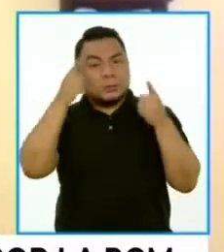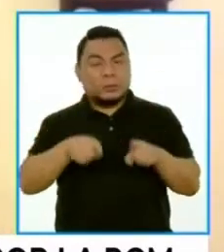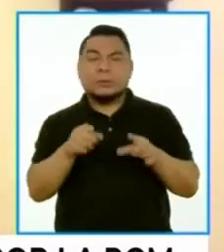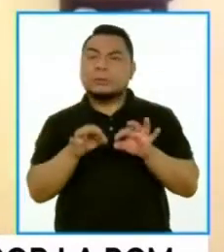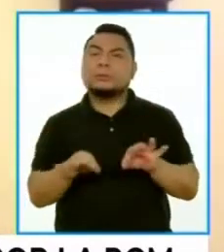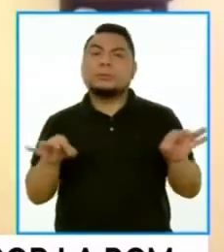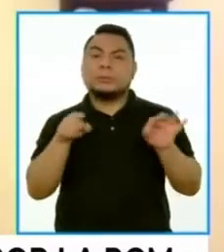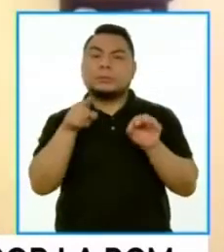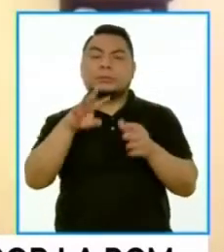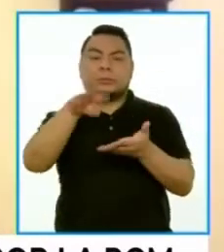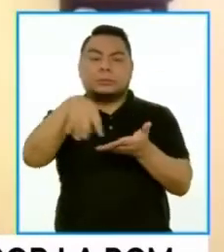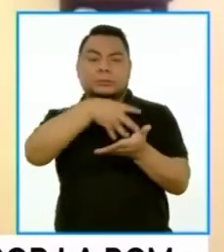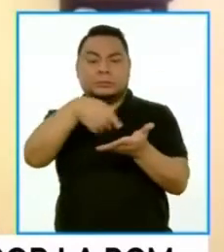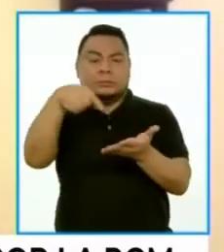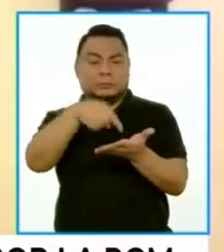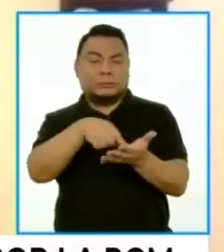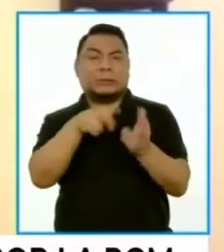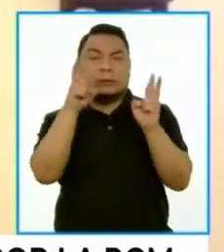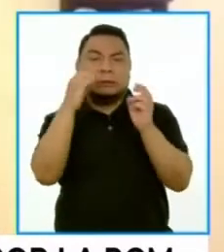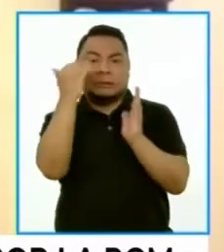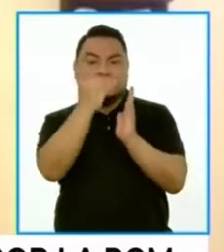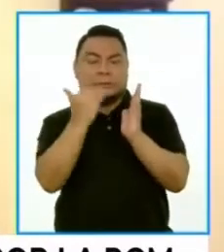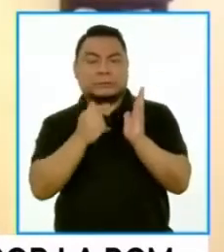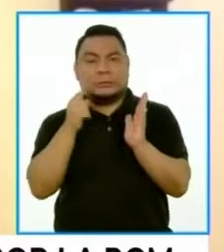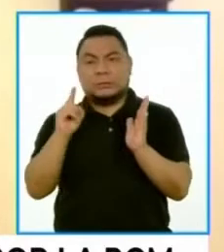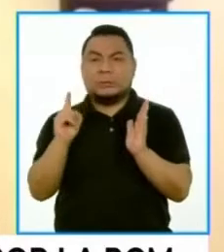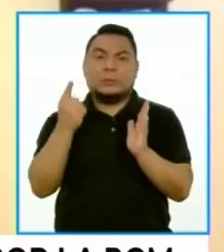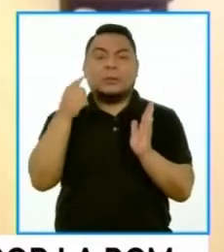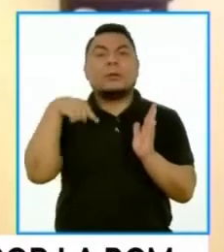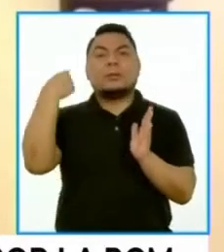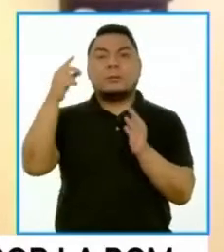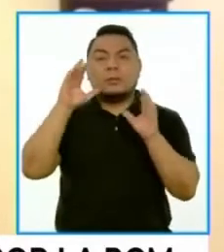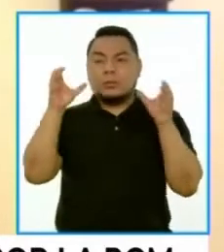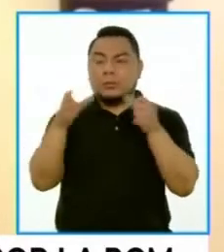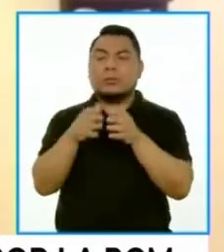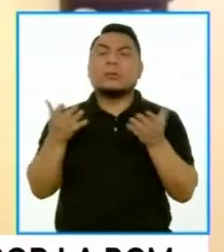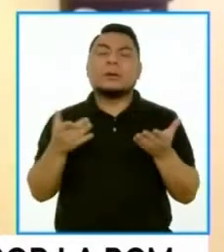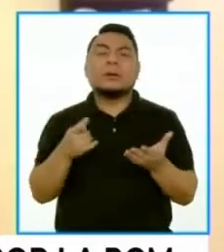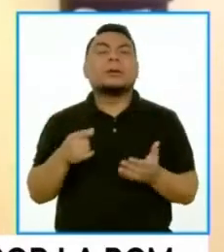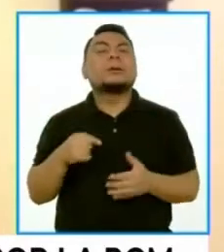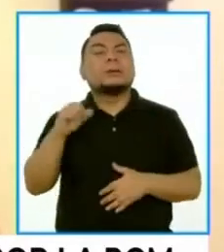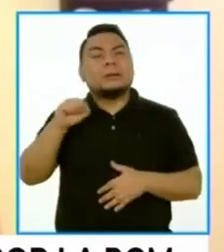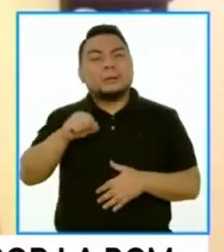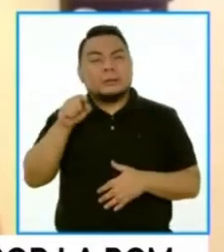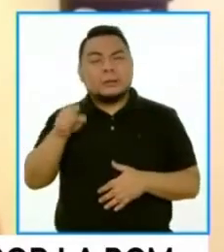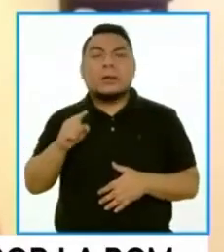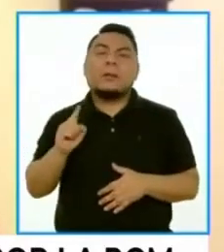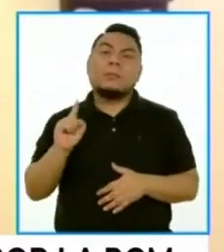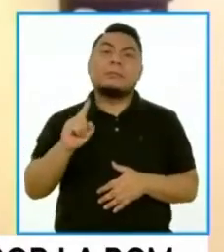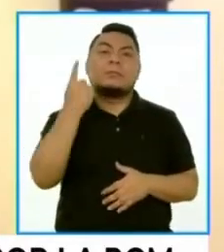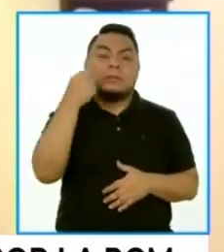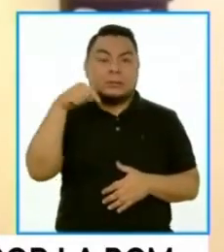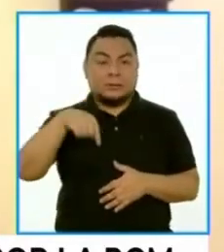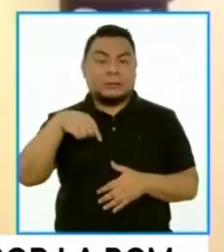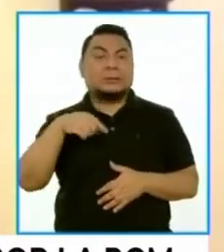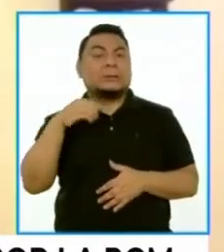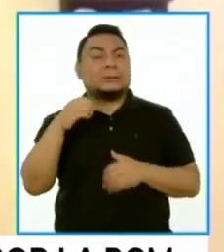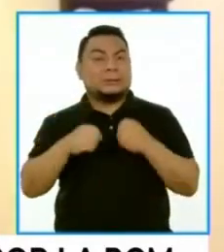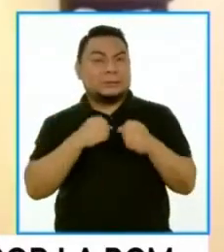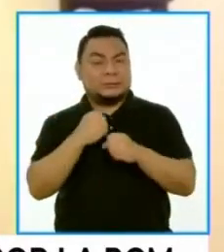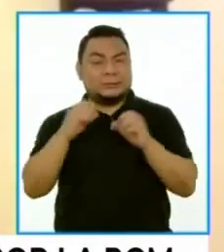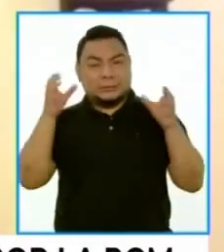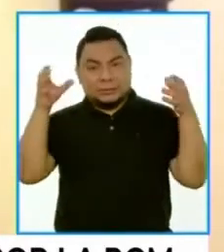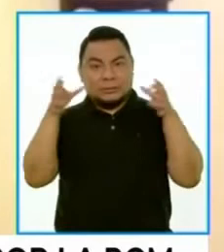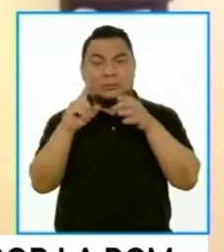marco de la agenda que se priorizará para el próximo pleno que será el primer pleno de esta legislatura